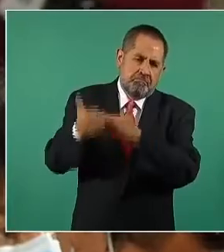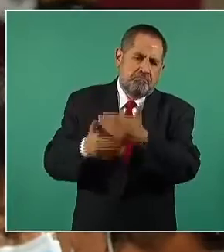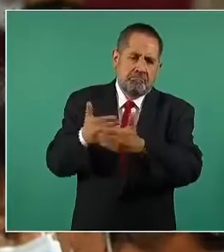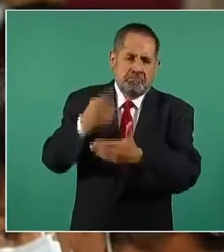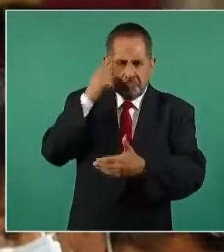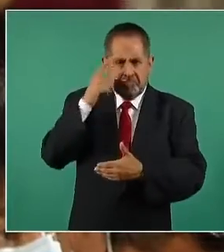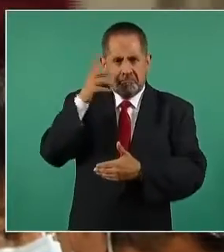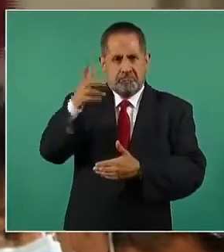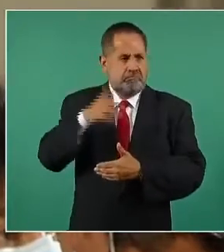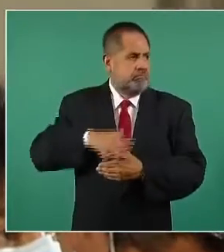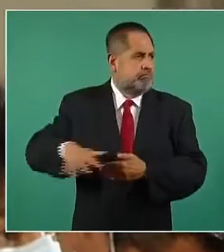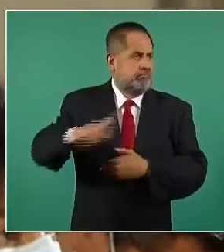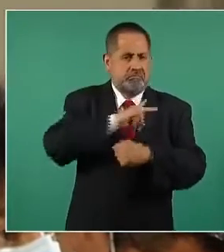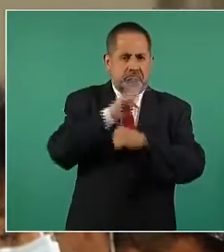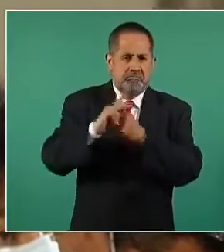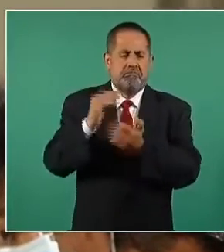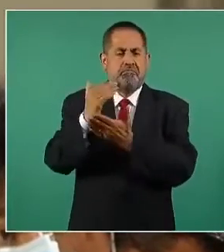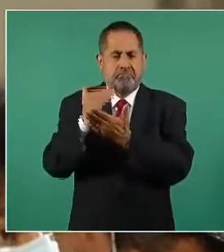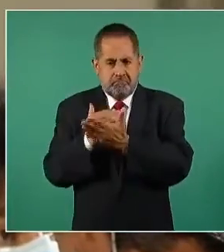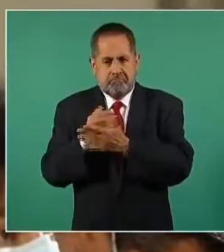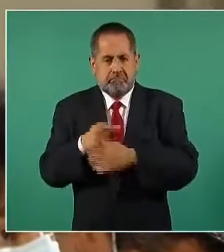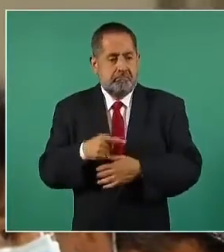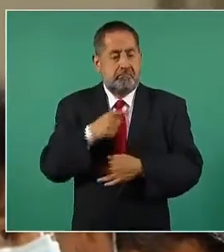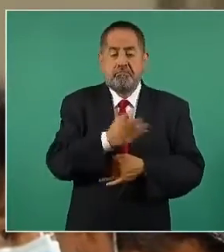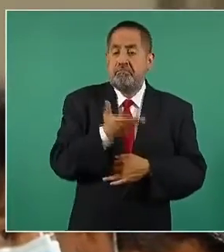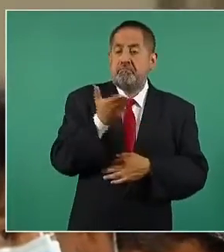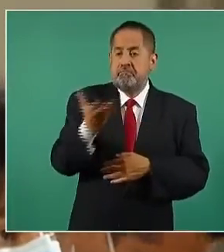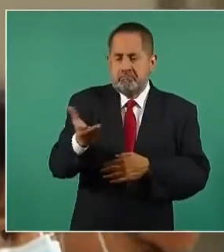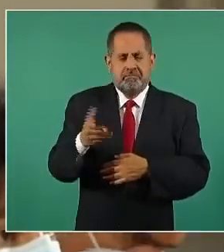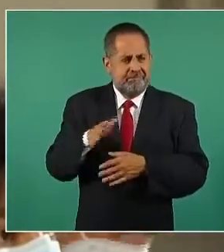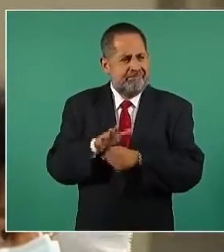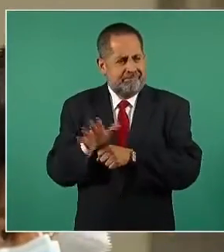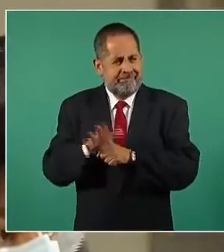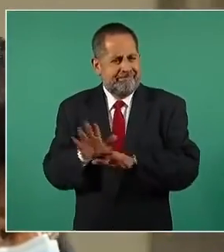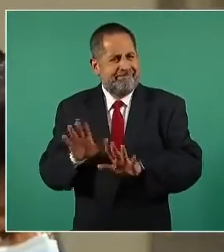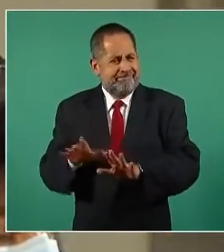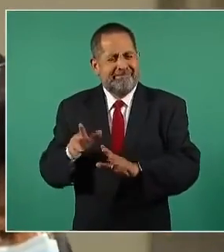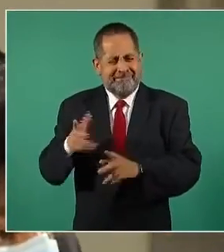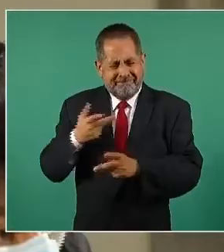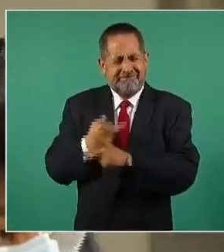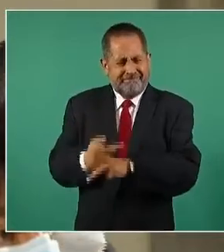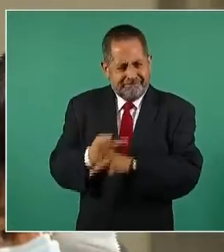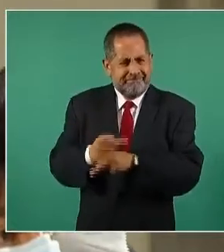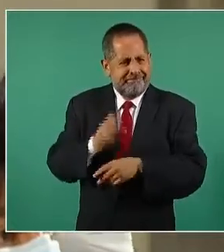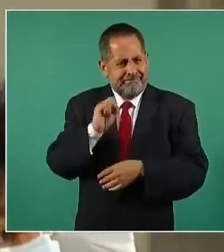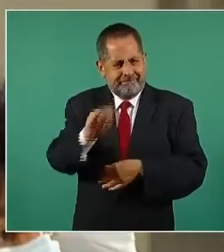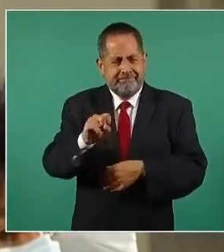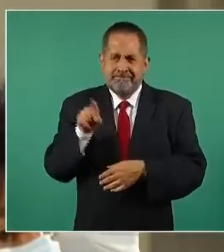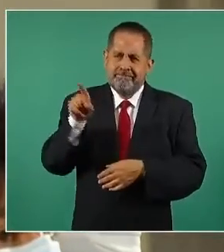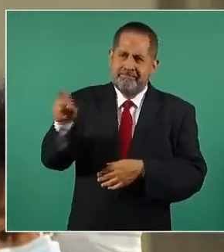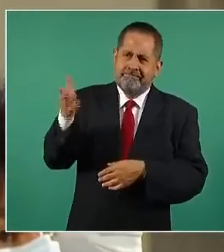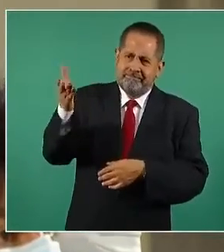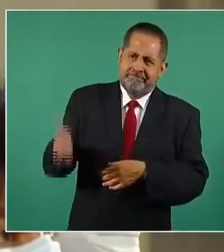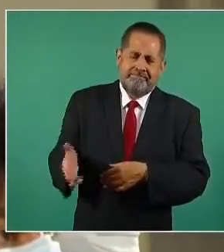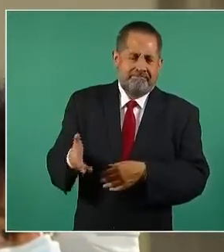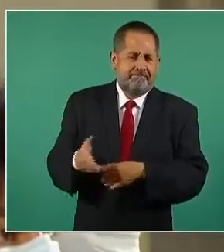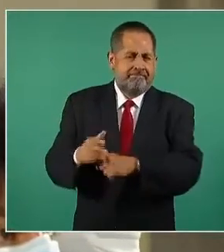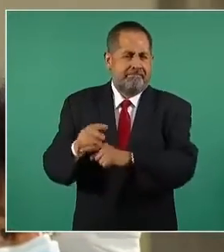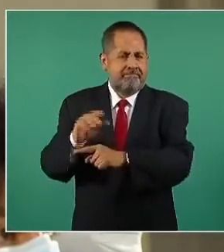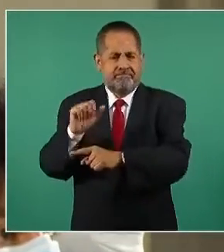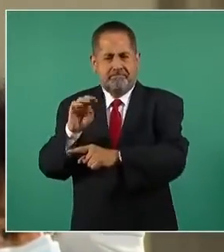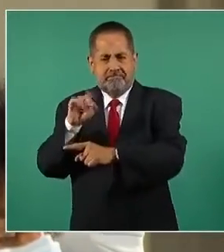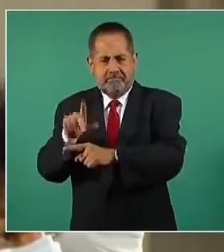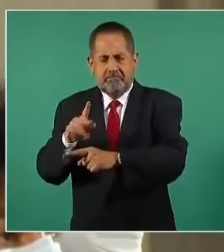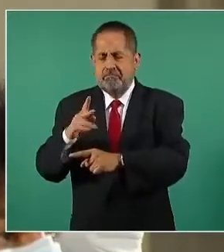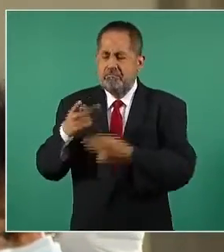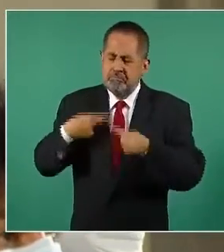reducir la violencia en el país y le pide a la gente que le dé tiempo a usted porque considera que es un hombre de buena